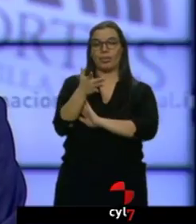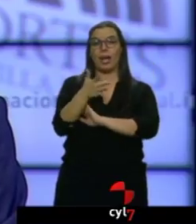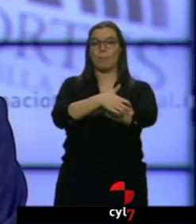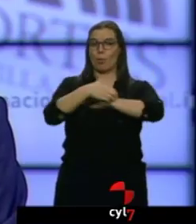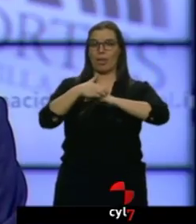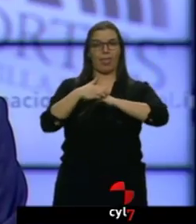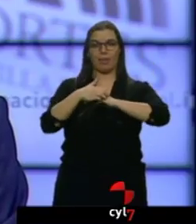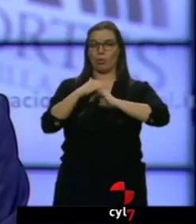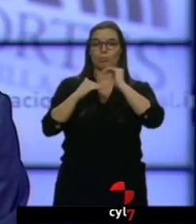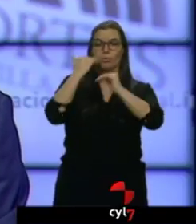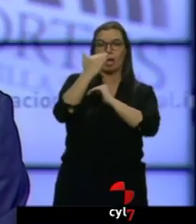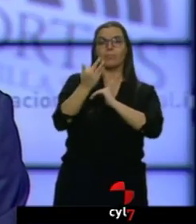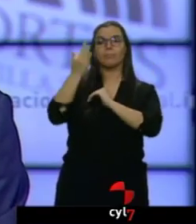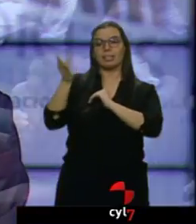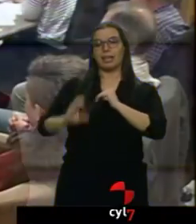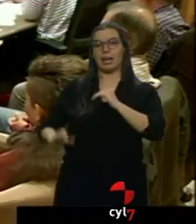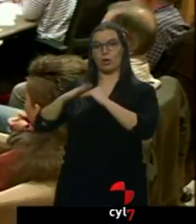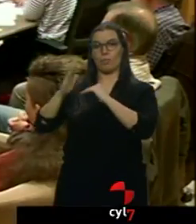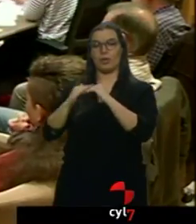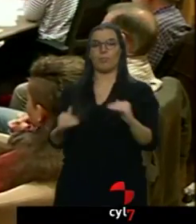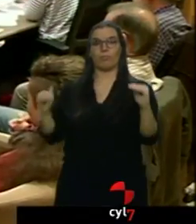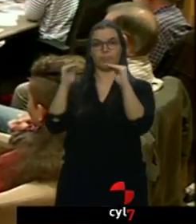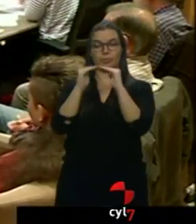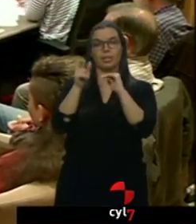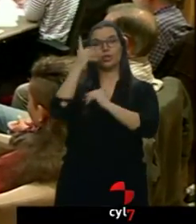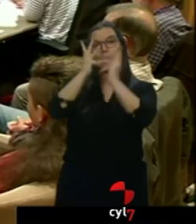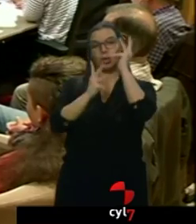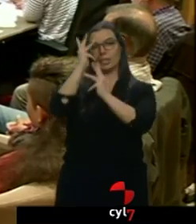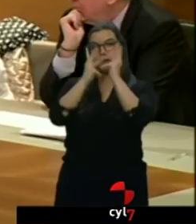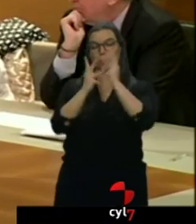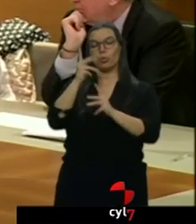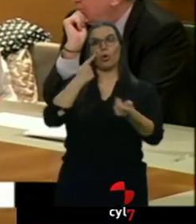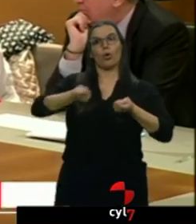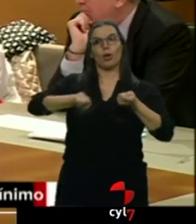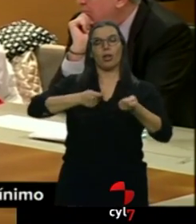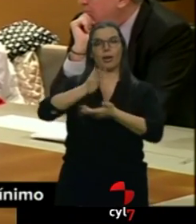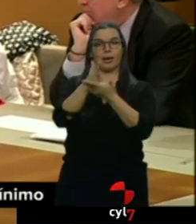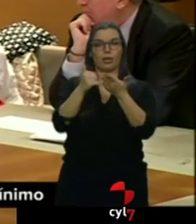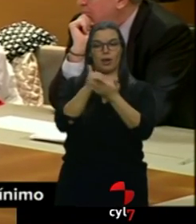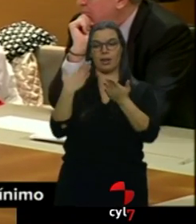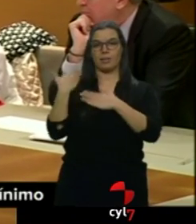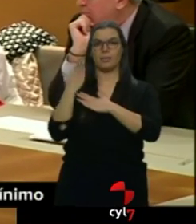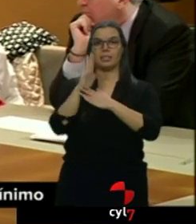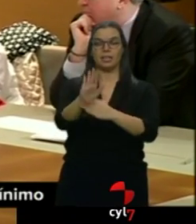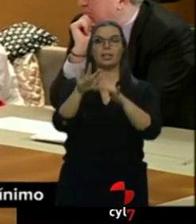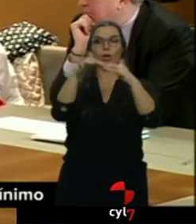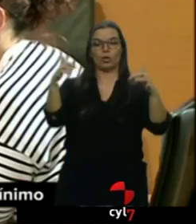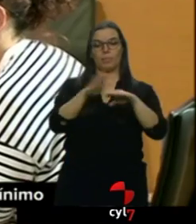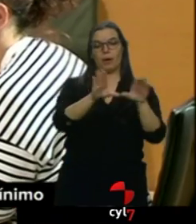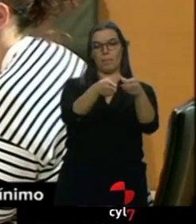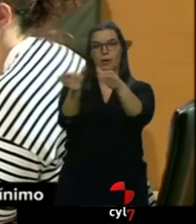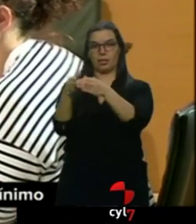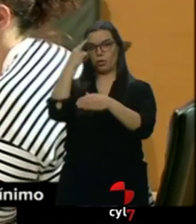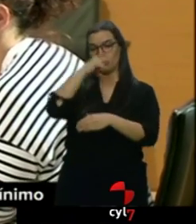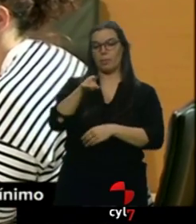igualaría el salario mínimo. El cálculo lo hizo la Coordinadora Regional de las Pensiones Públicas y ayer se lo presentó a los partidos en las Cortes. En esta